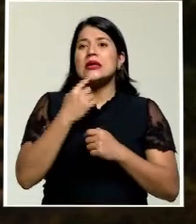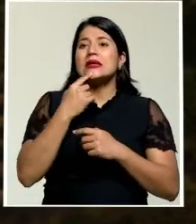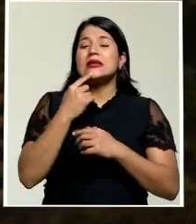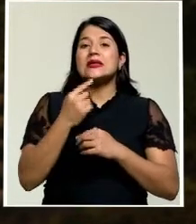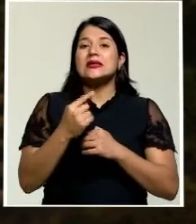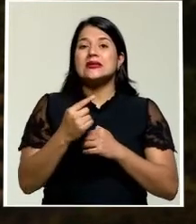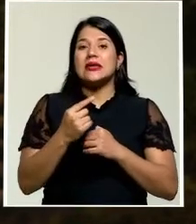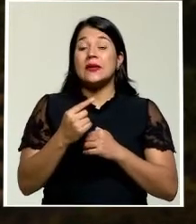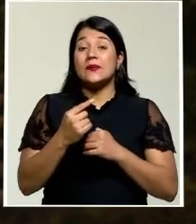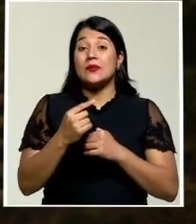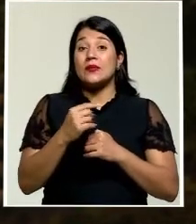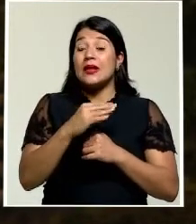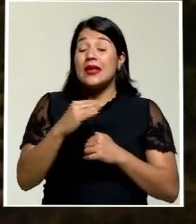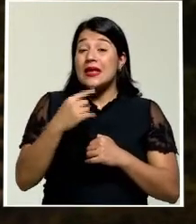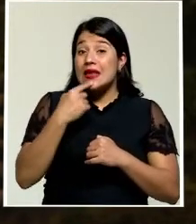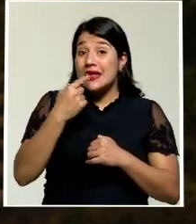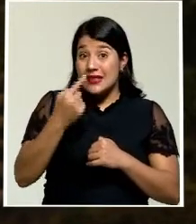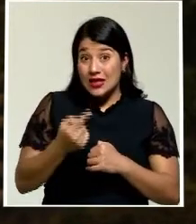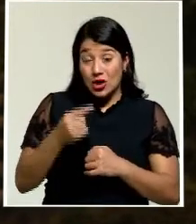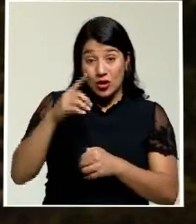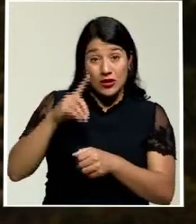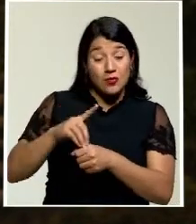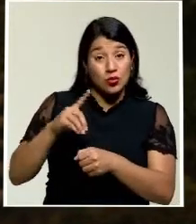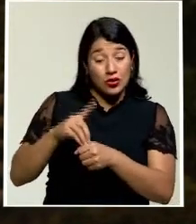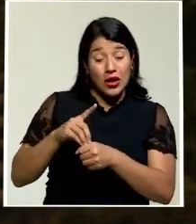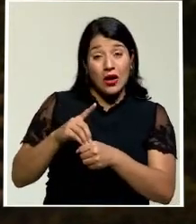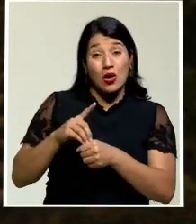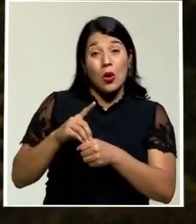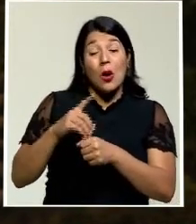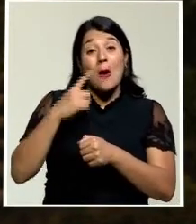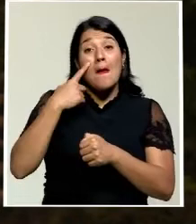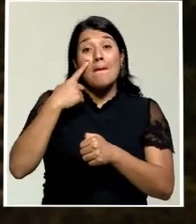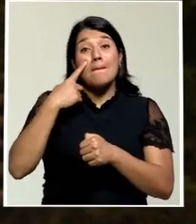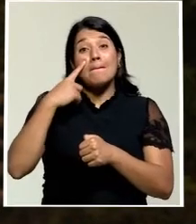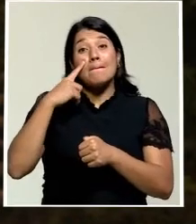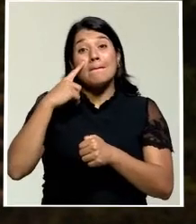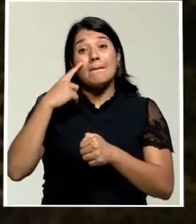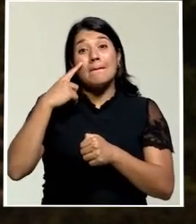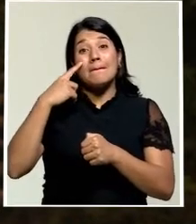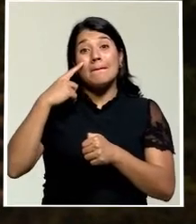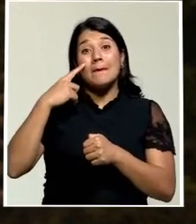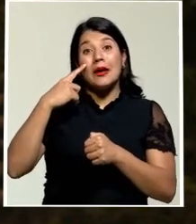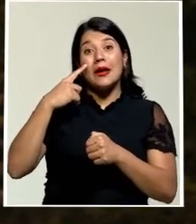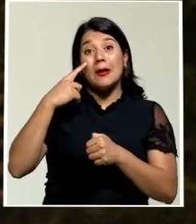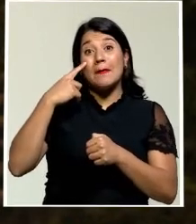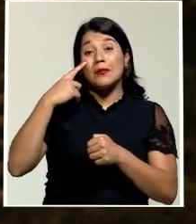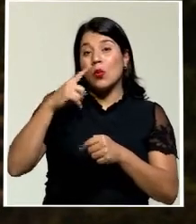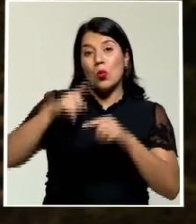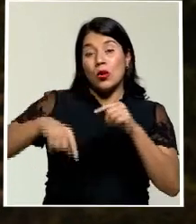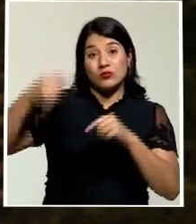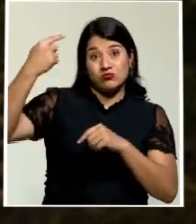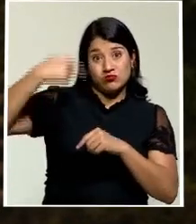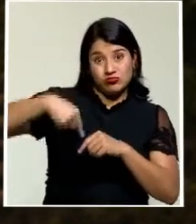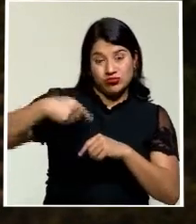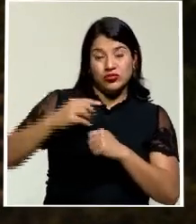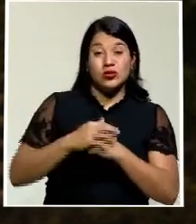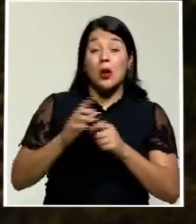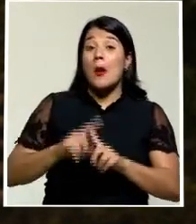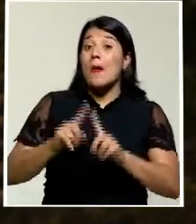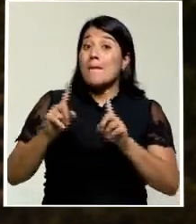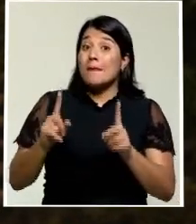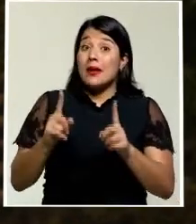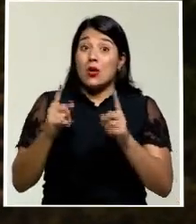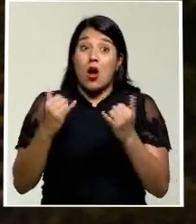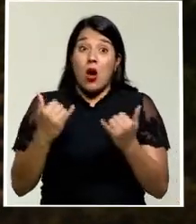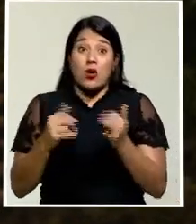inclusive indicó el diputado para que se le obligue a esta situación. Pero como les dije, el directorio ha hecho